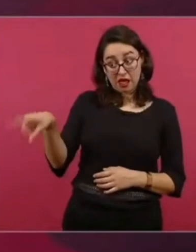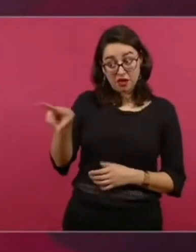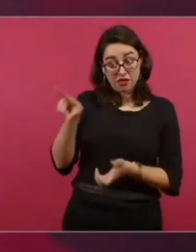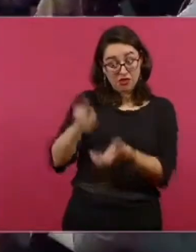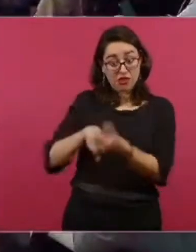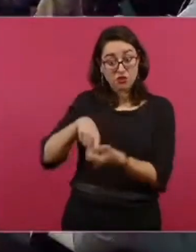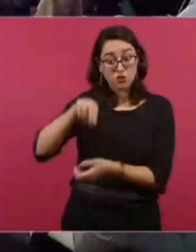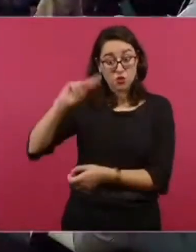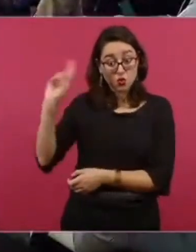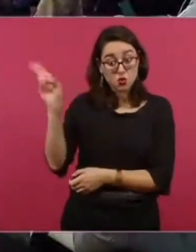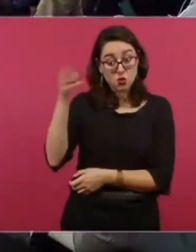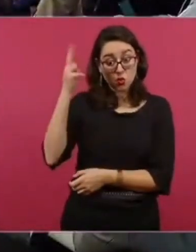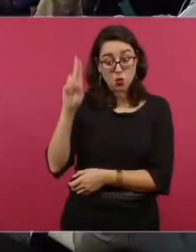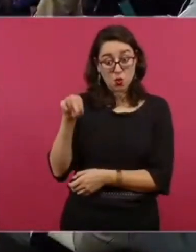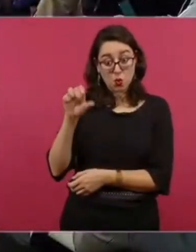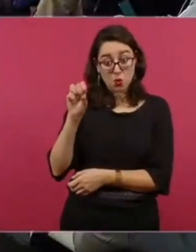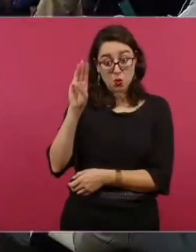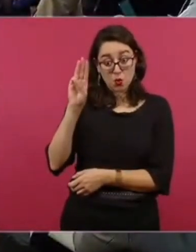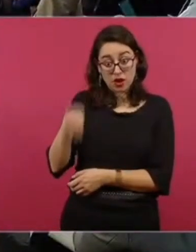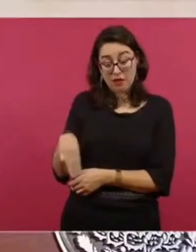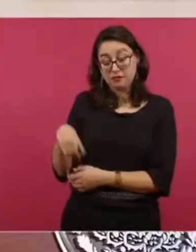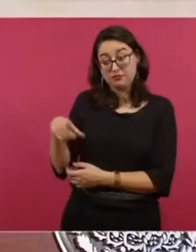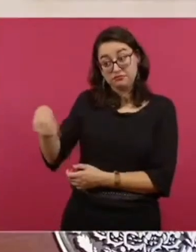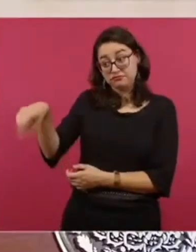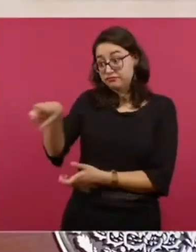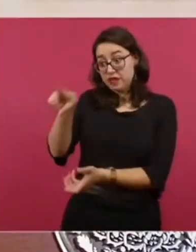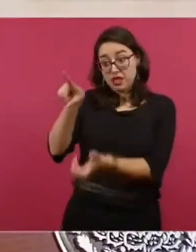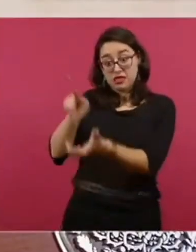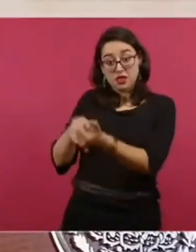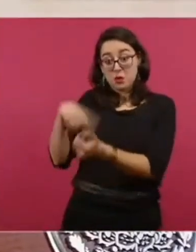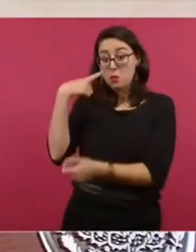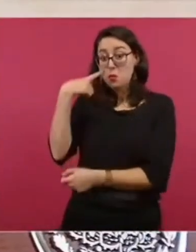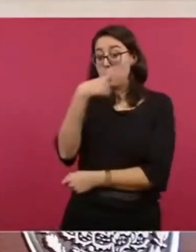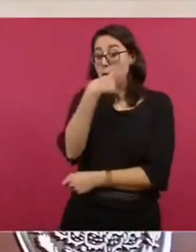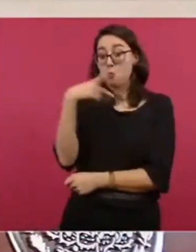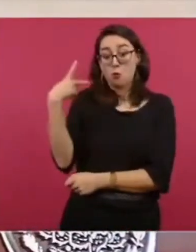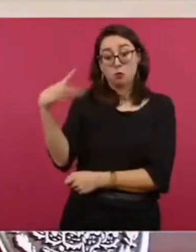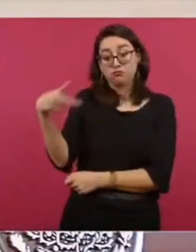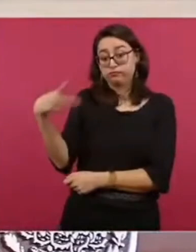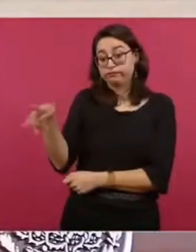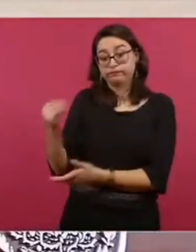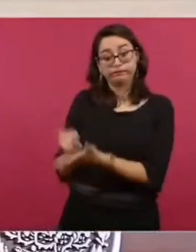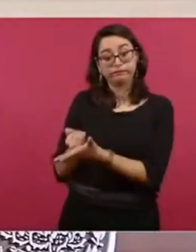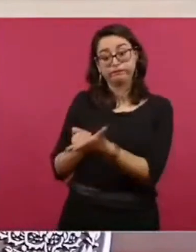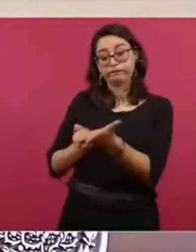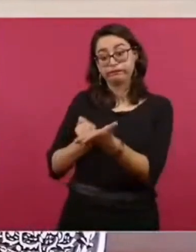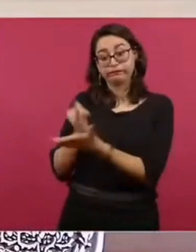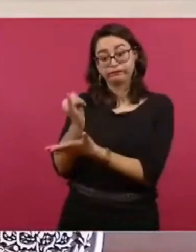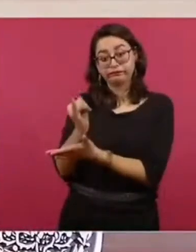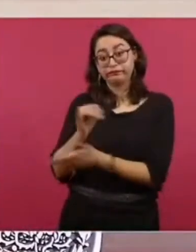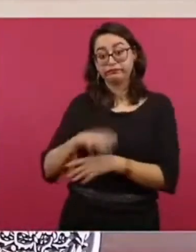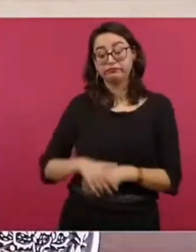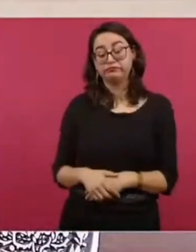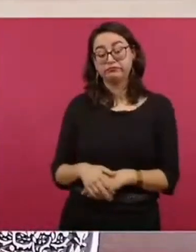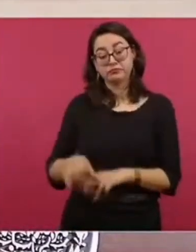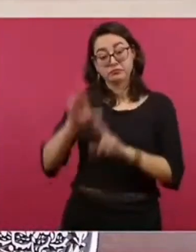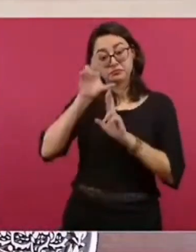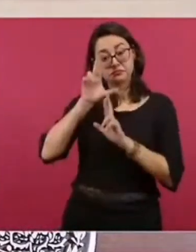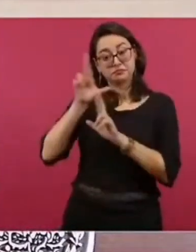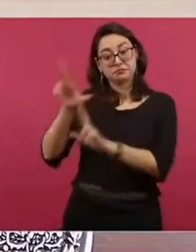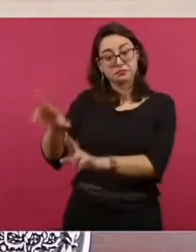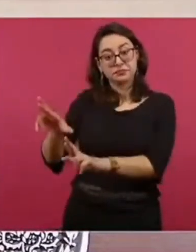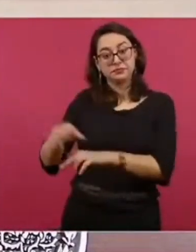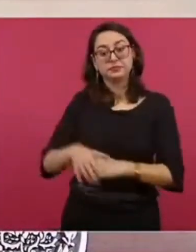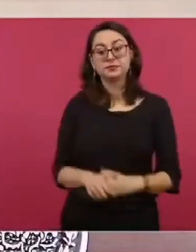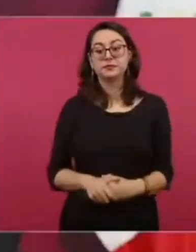Y se tiene que respetar la autonomía de la universidad y de